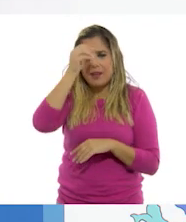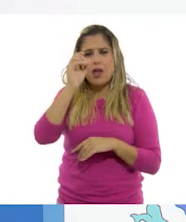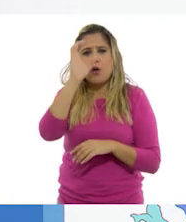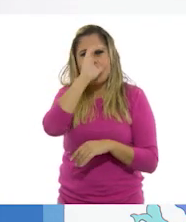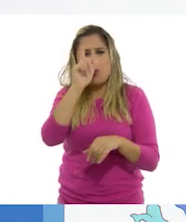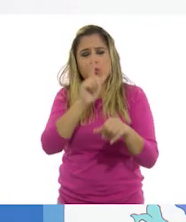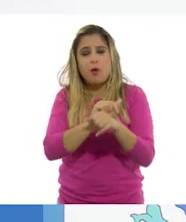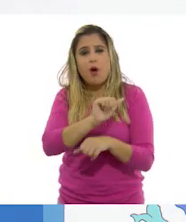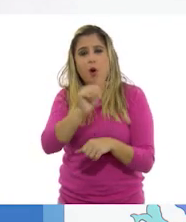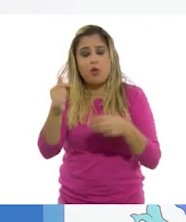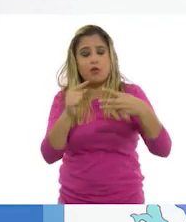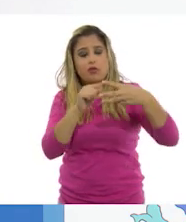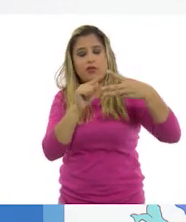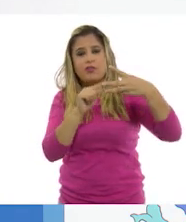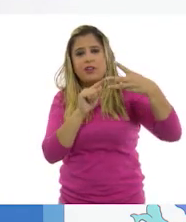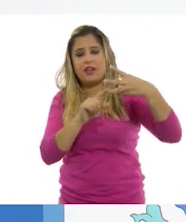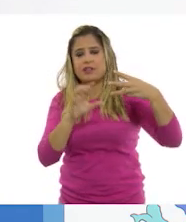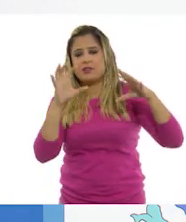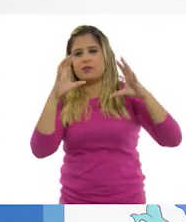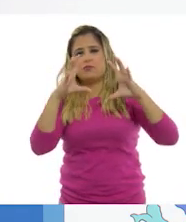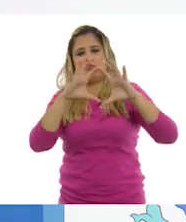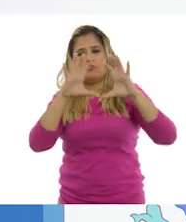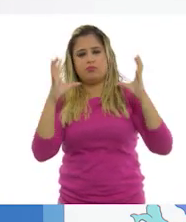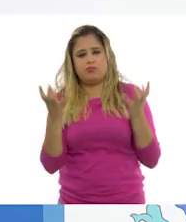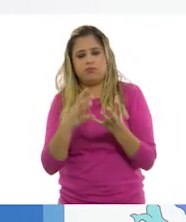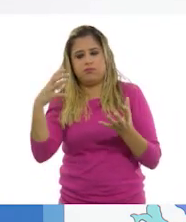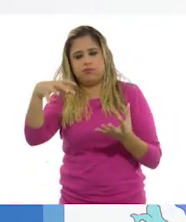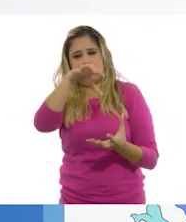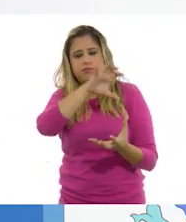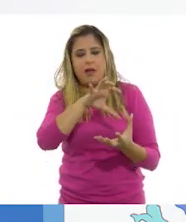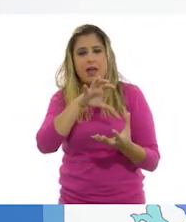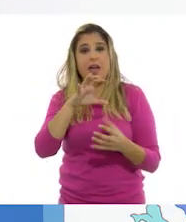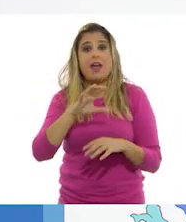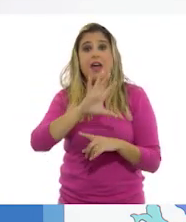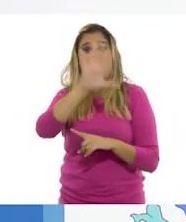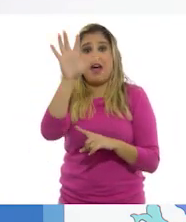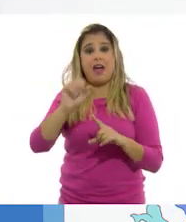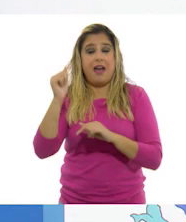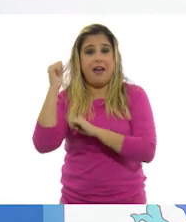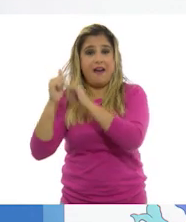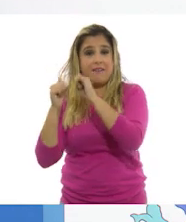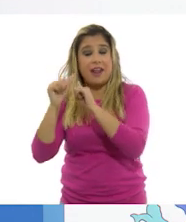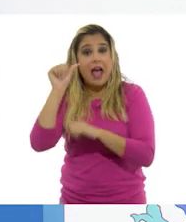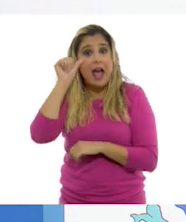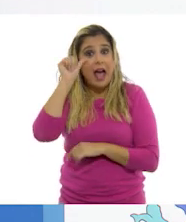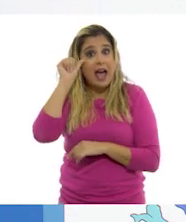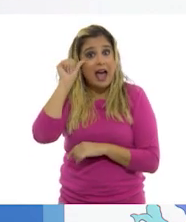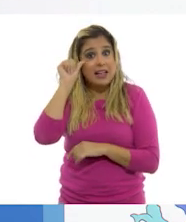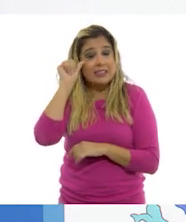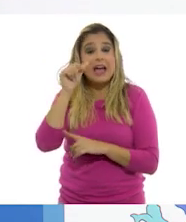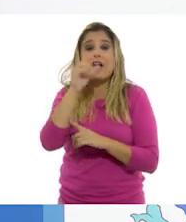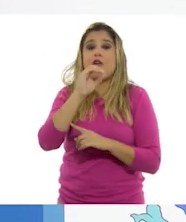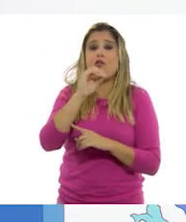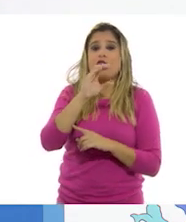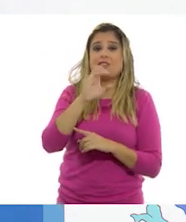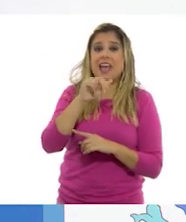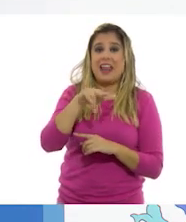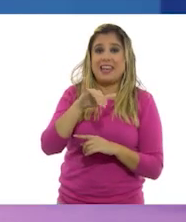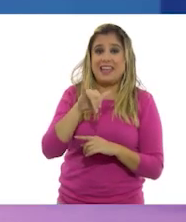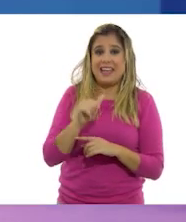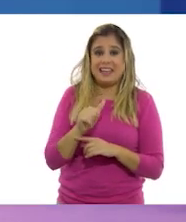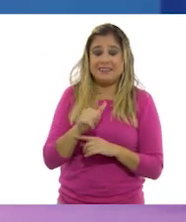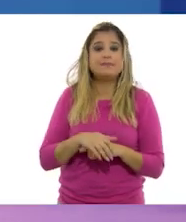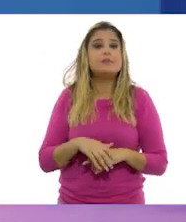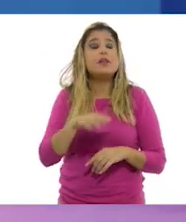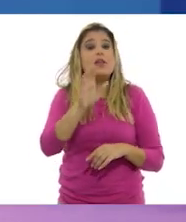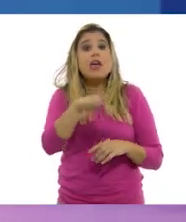de otros tres continentes. África, Asia y Oceanía. ¡Ay, maestro!